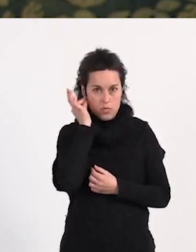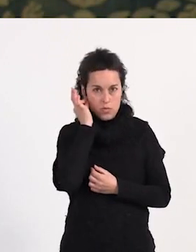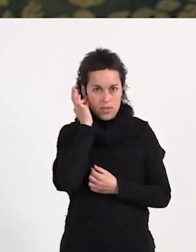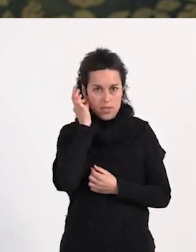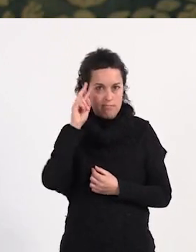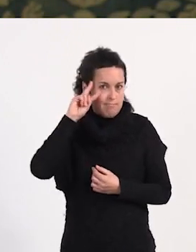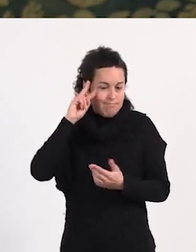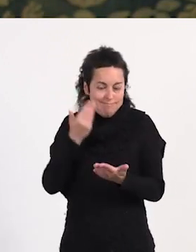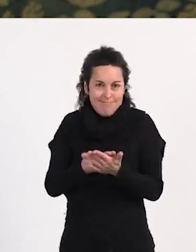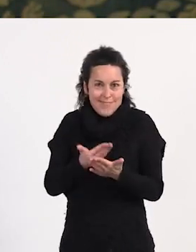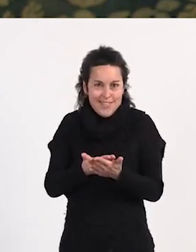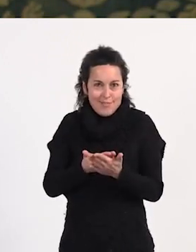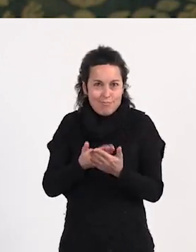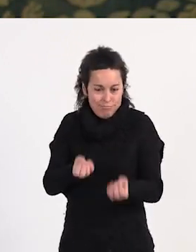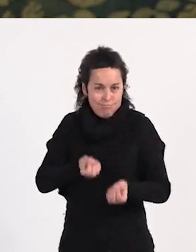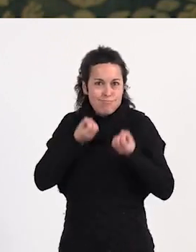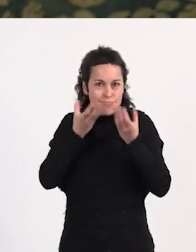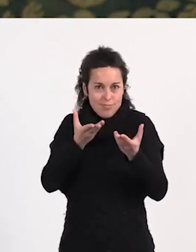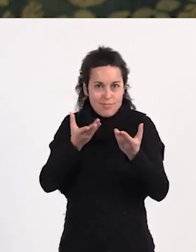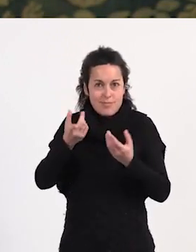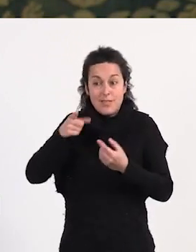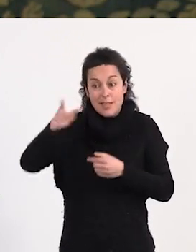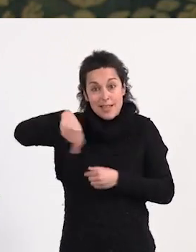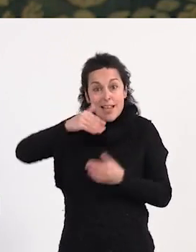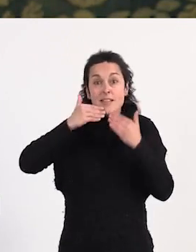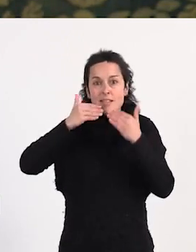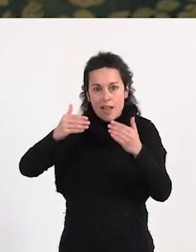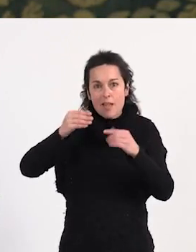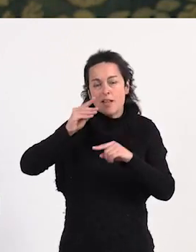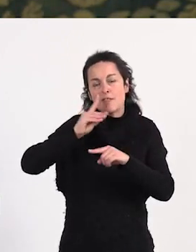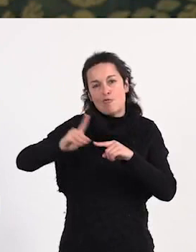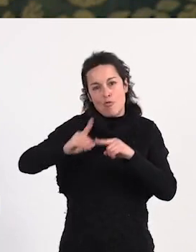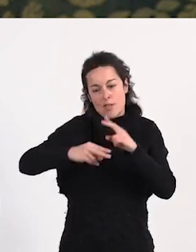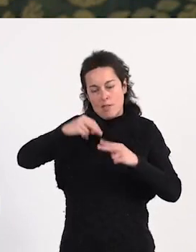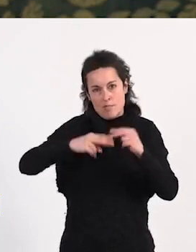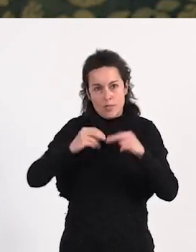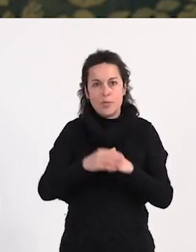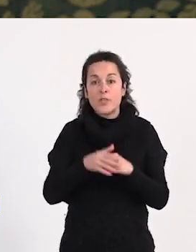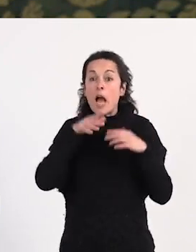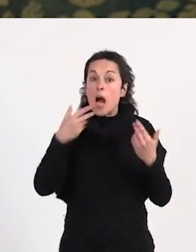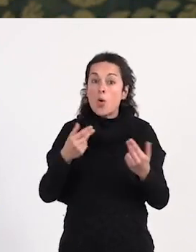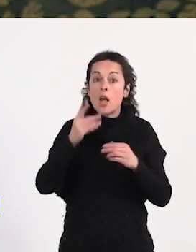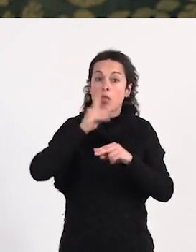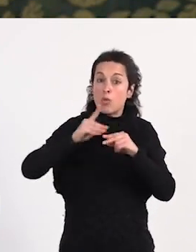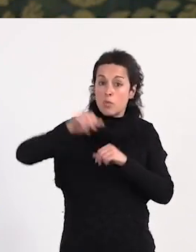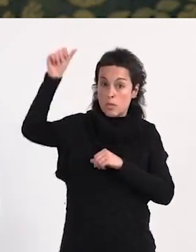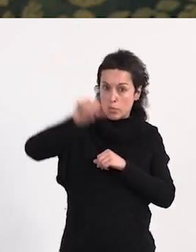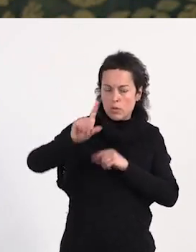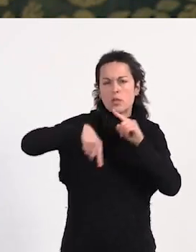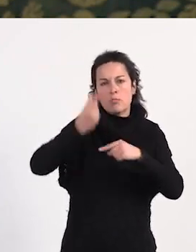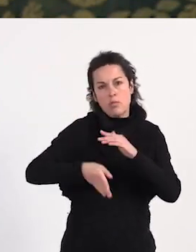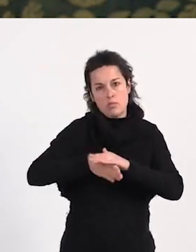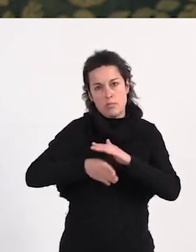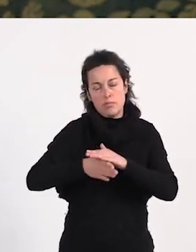Ellas son el eje principal de esta construcción. Nos quedamos ahora con el documental y luego continuamos. Muchas gracias.